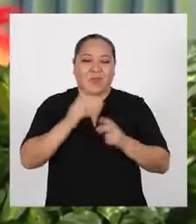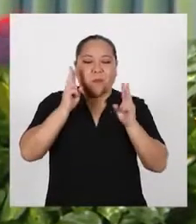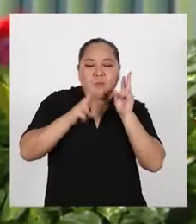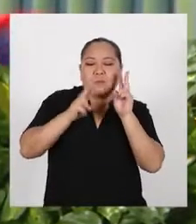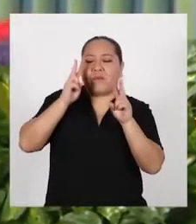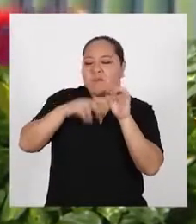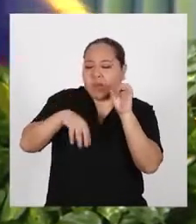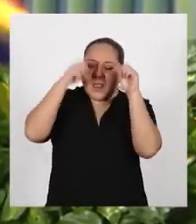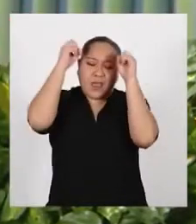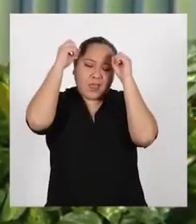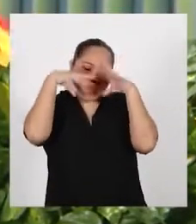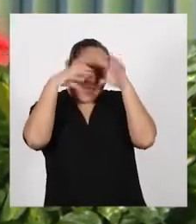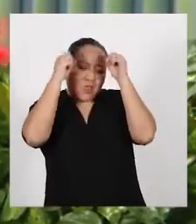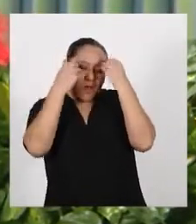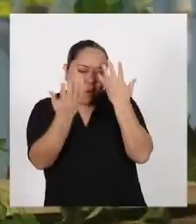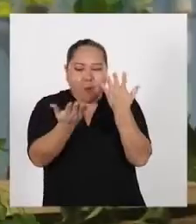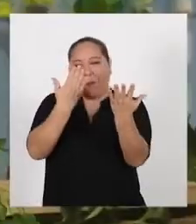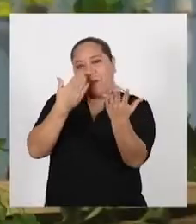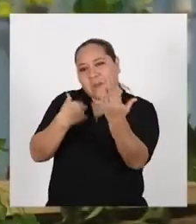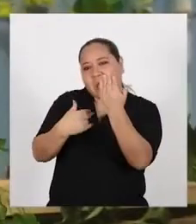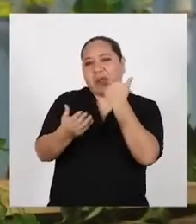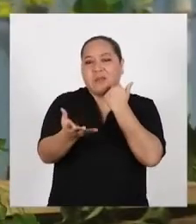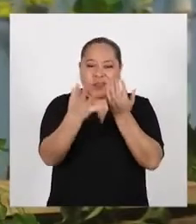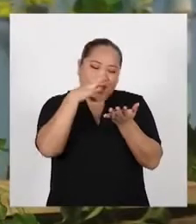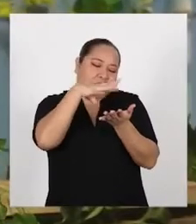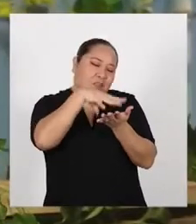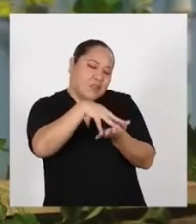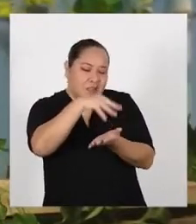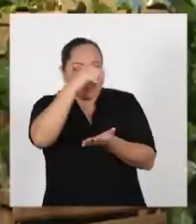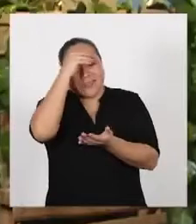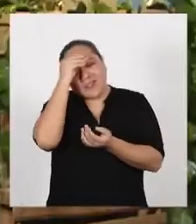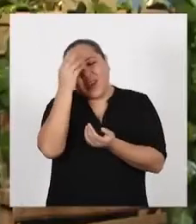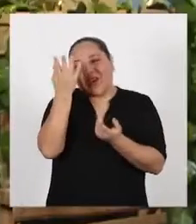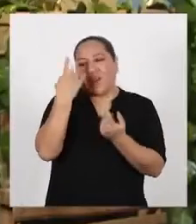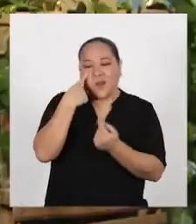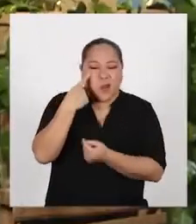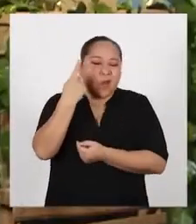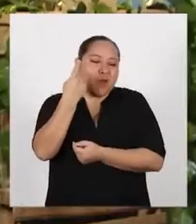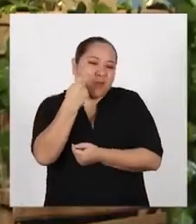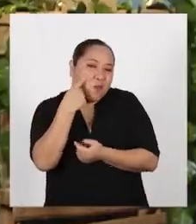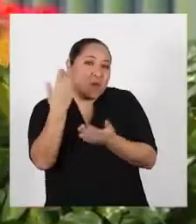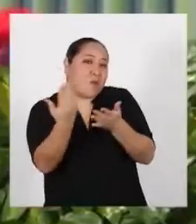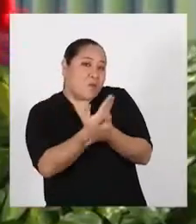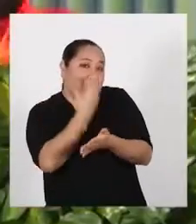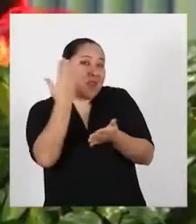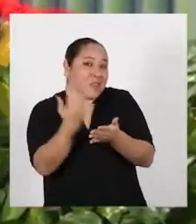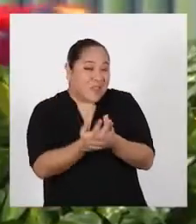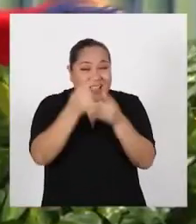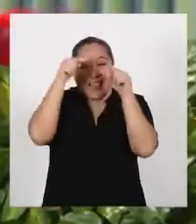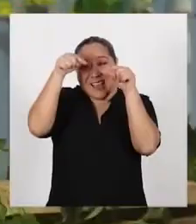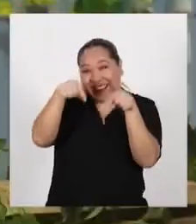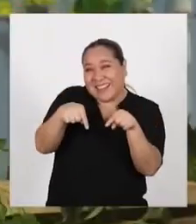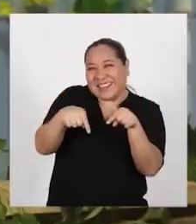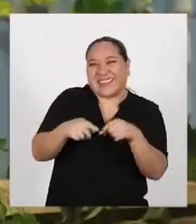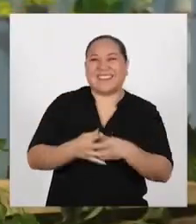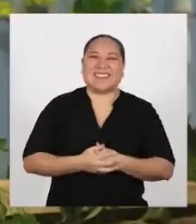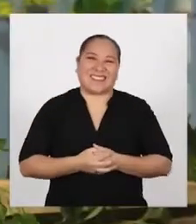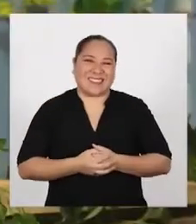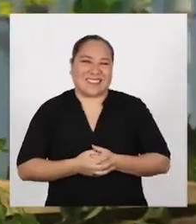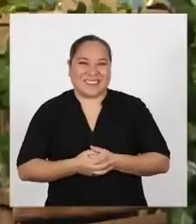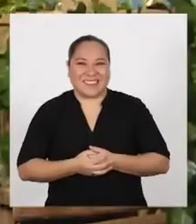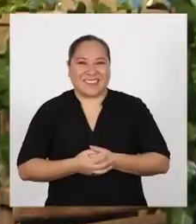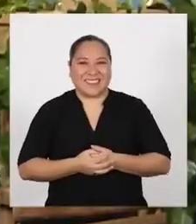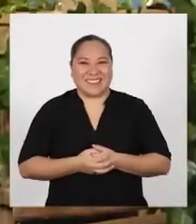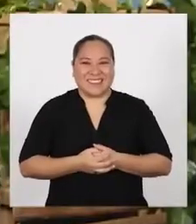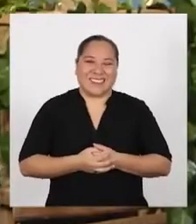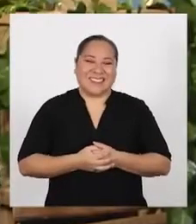¡Miren que va a llover! ¡Vamos a aprender! ¡Vamos a conocer algo nuevo esta vez!